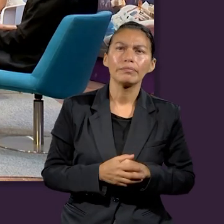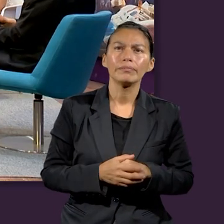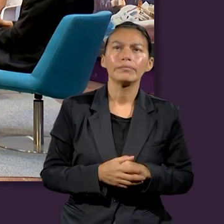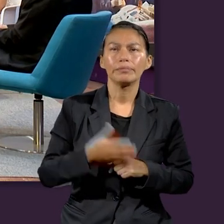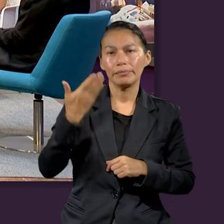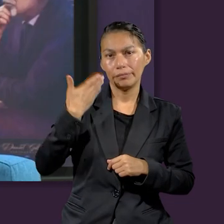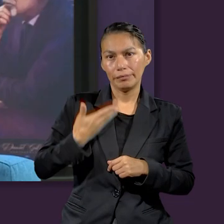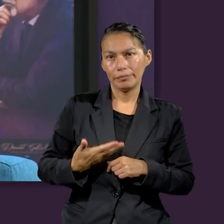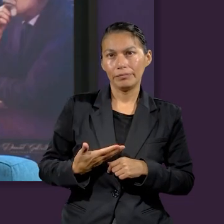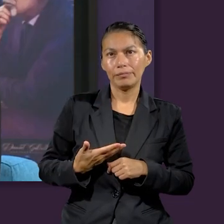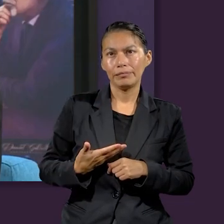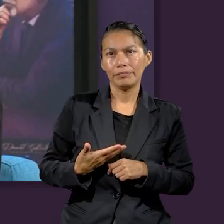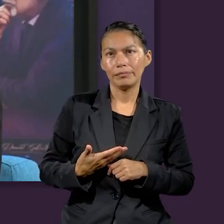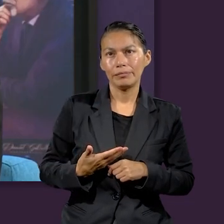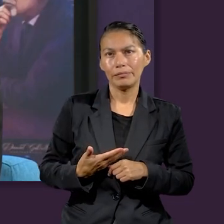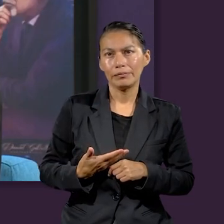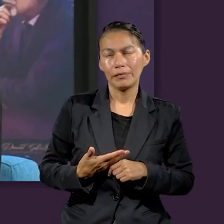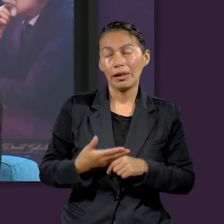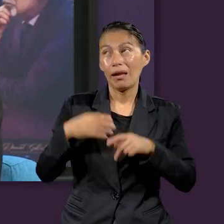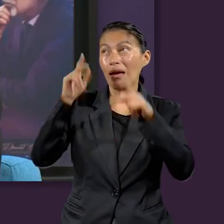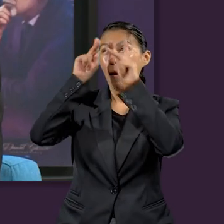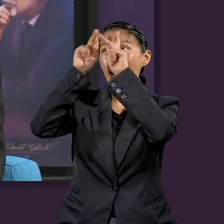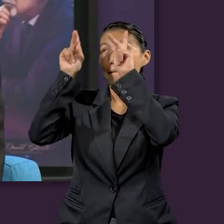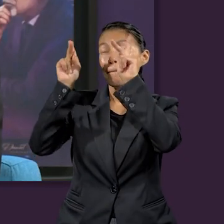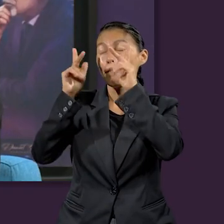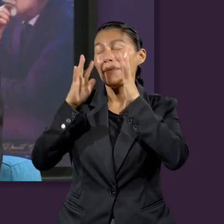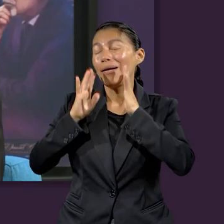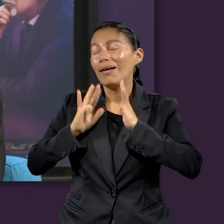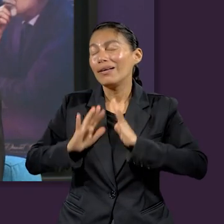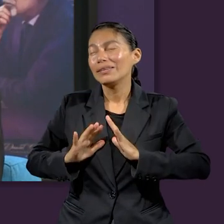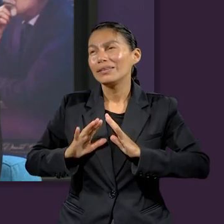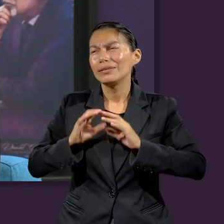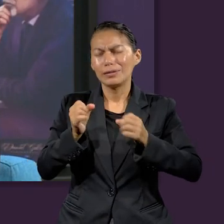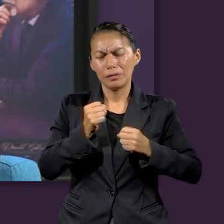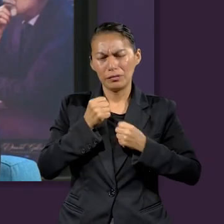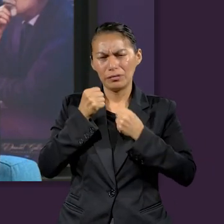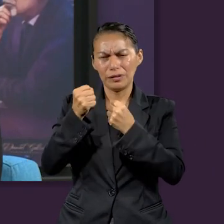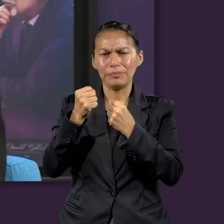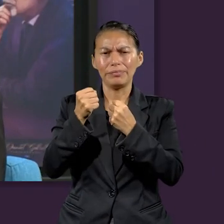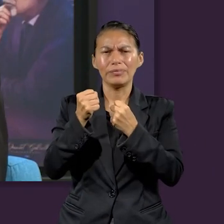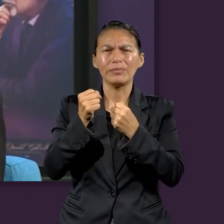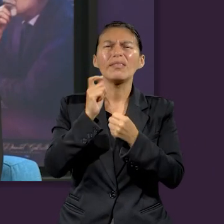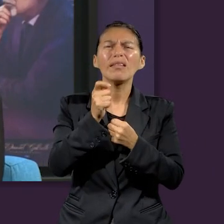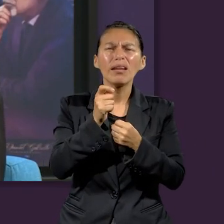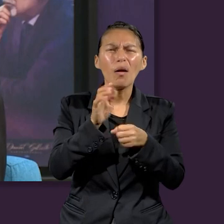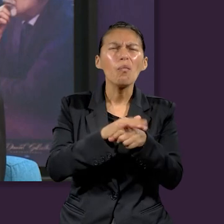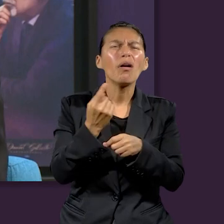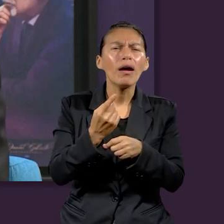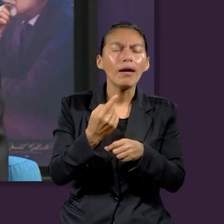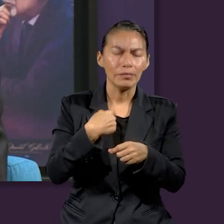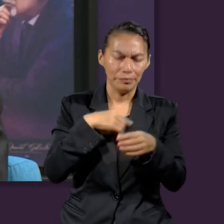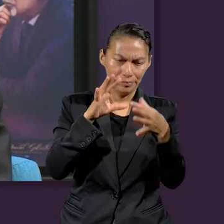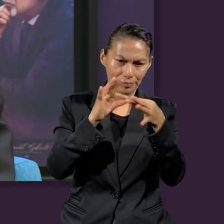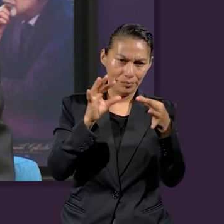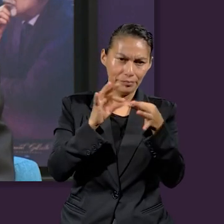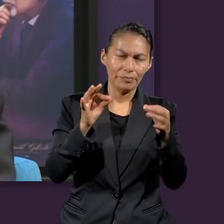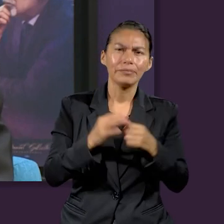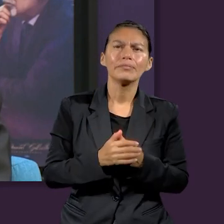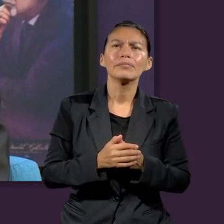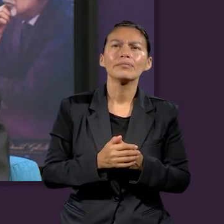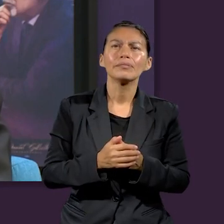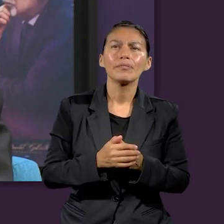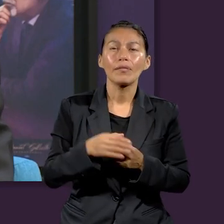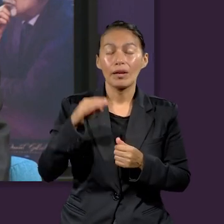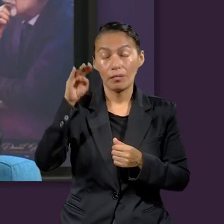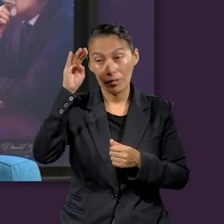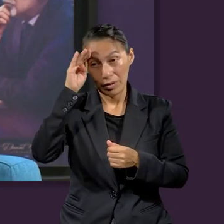Para mí, a mí me da paz y seguridad. Les voy a explicar por qué. Porque